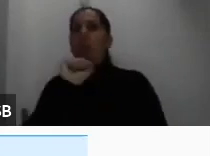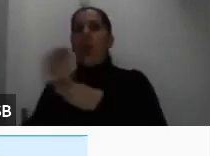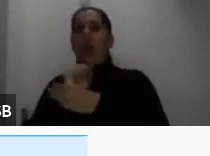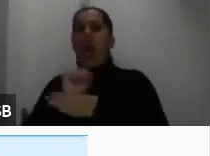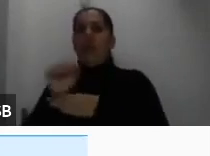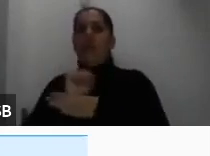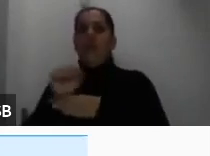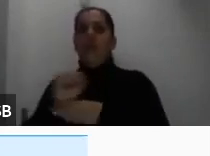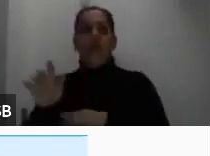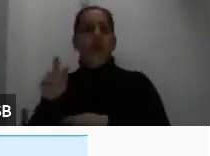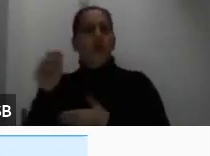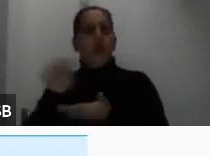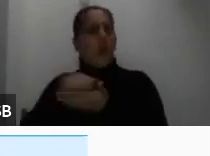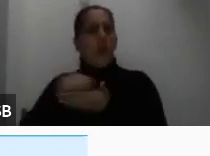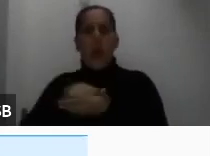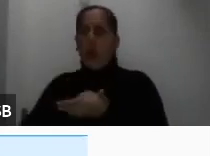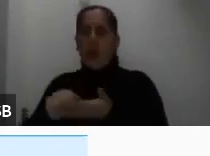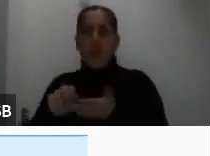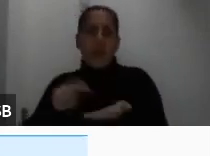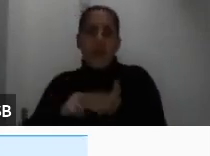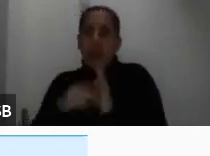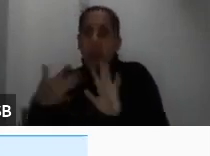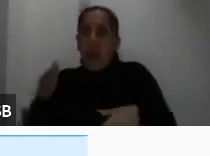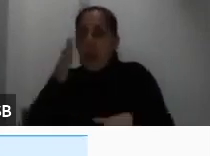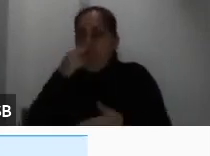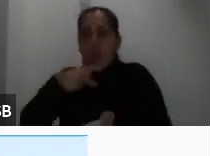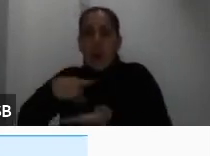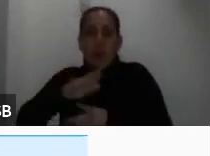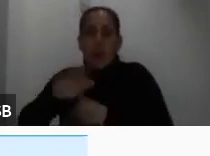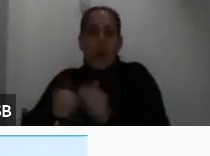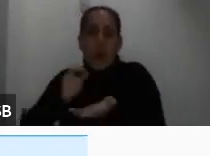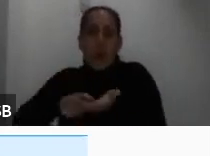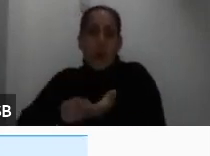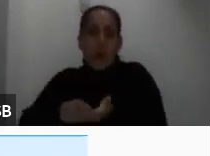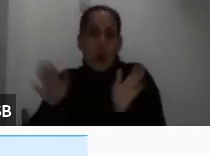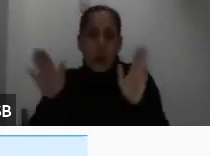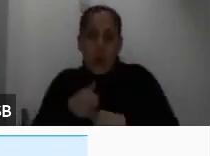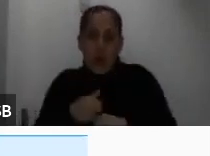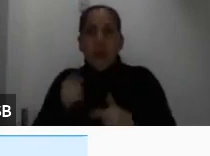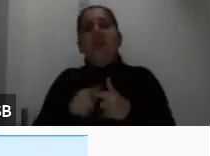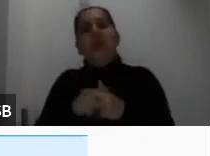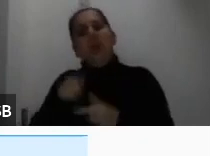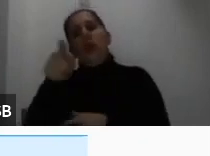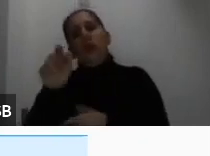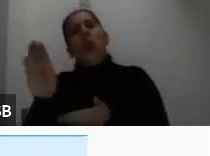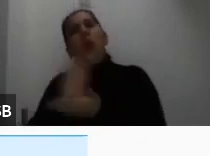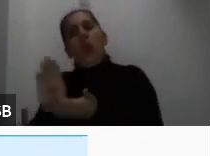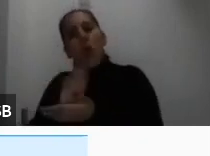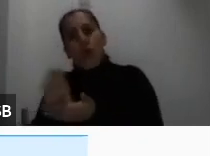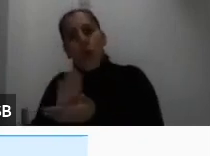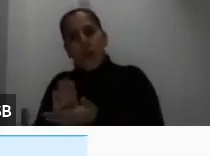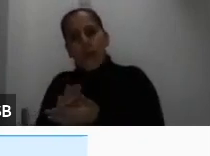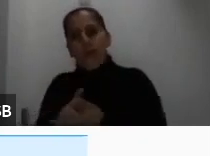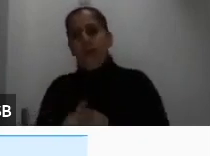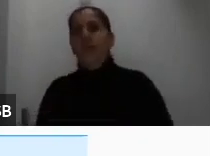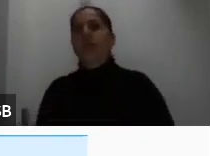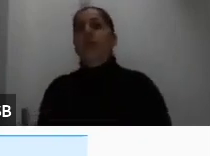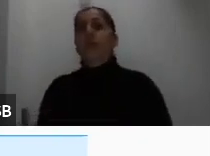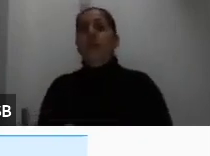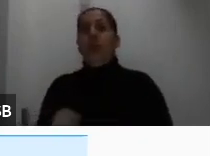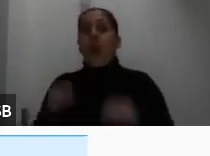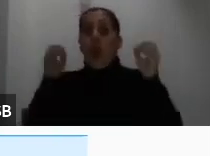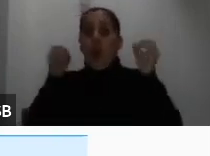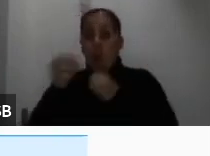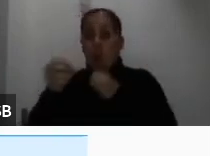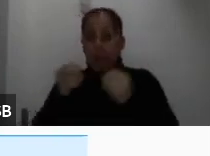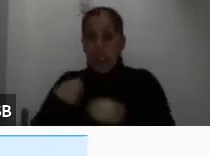y vuelven a guardar la información. Importante lo que vamos a necesitar en la oficina de atención socioeconómica